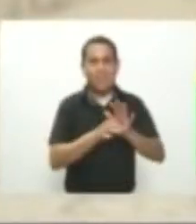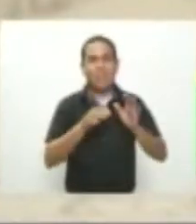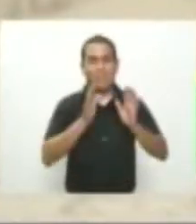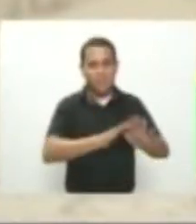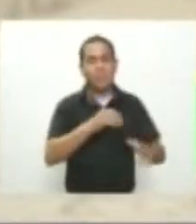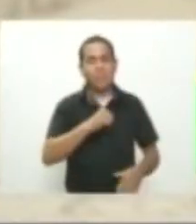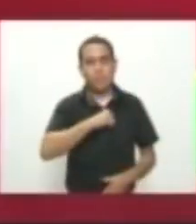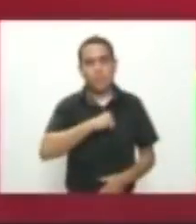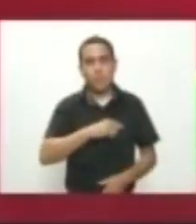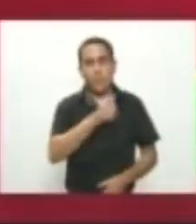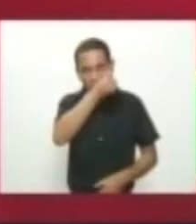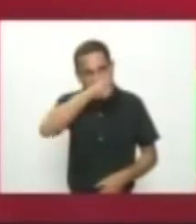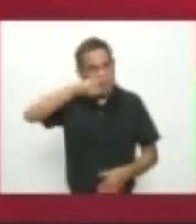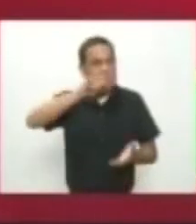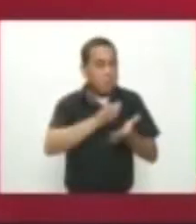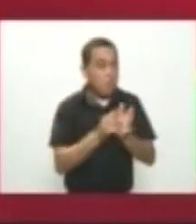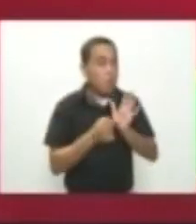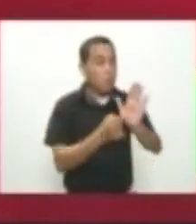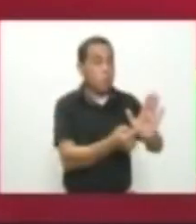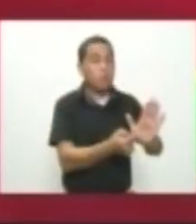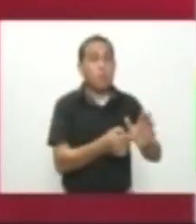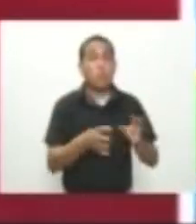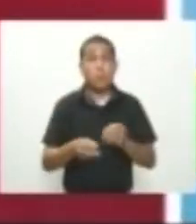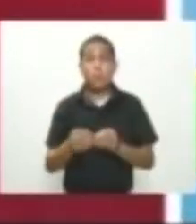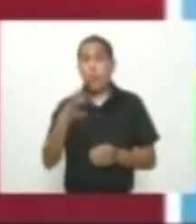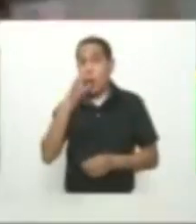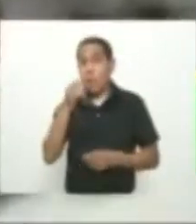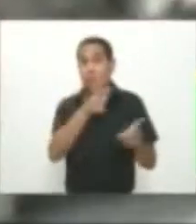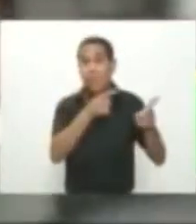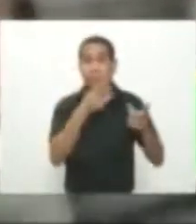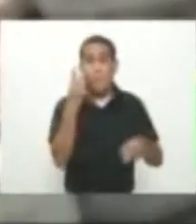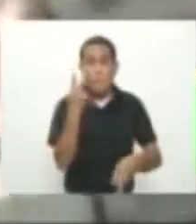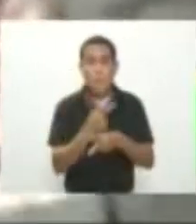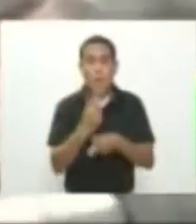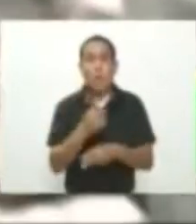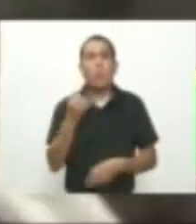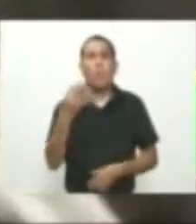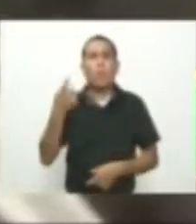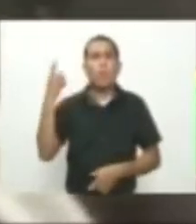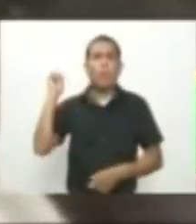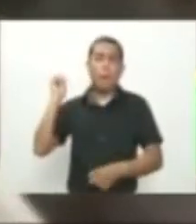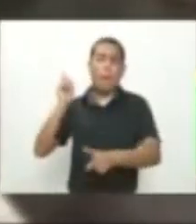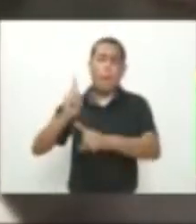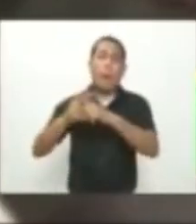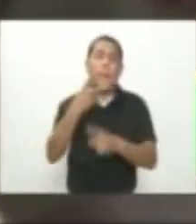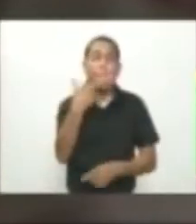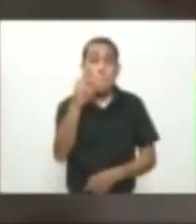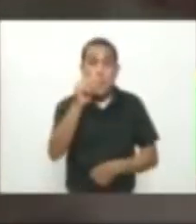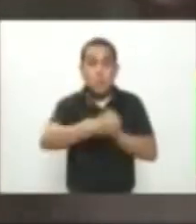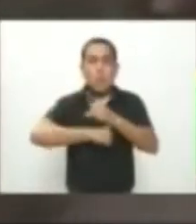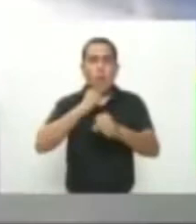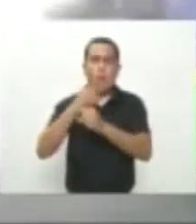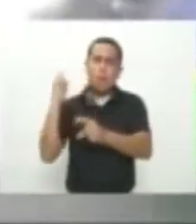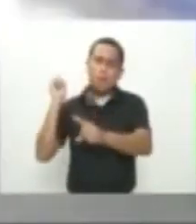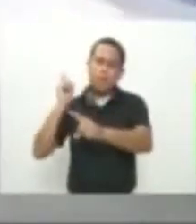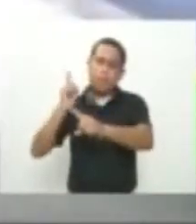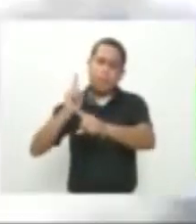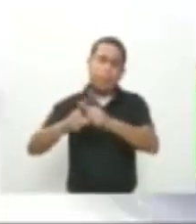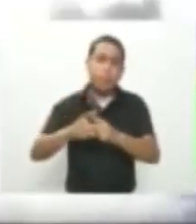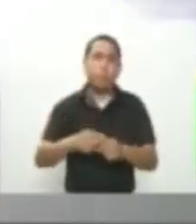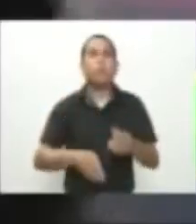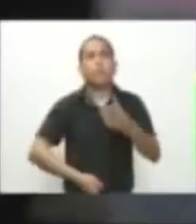nombre figura desde el año 2011 alias Gavilán tiene más de 20 años en el mundo de la droga y el crimen organizado donde se ha